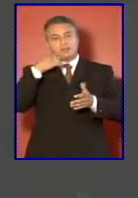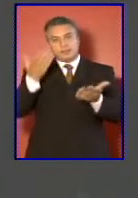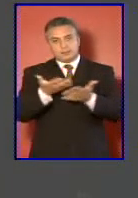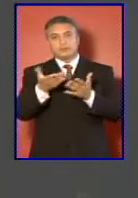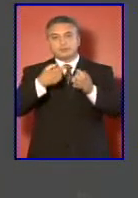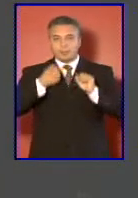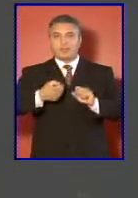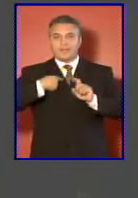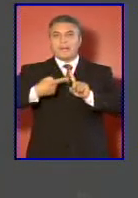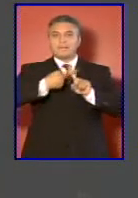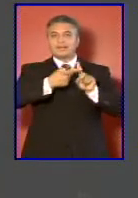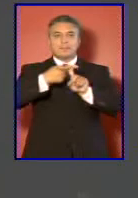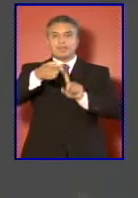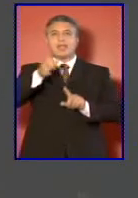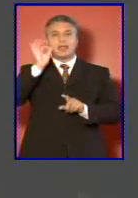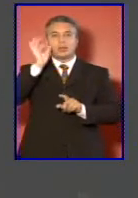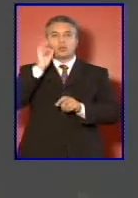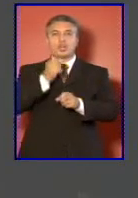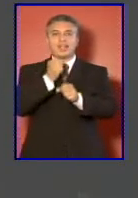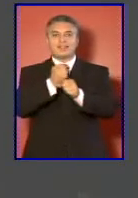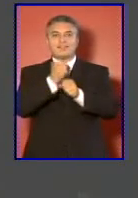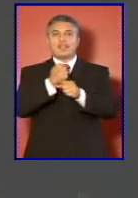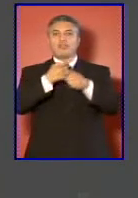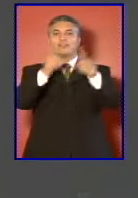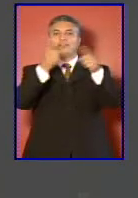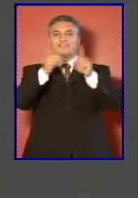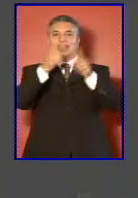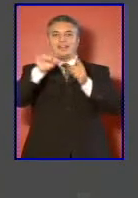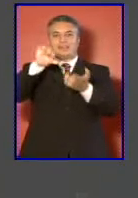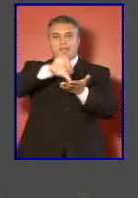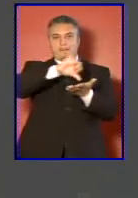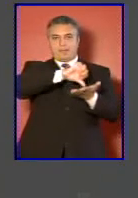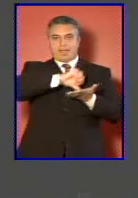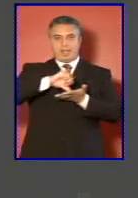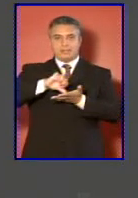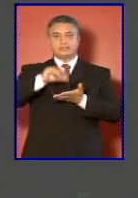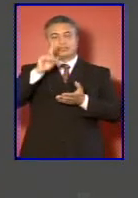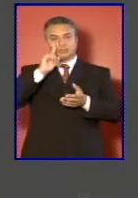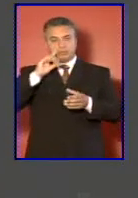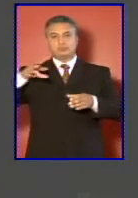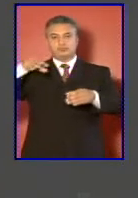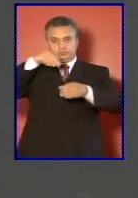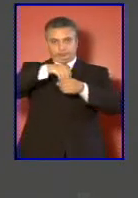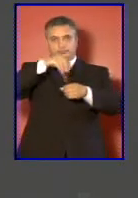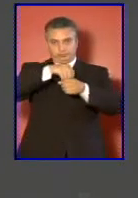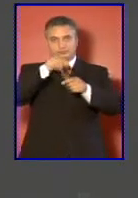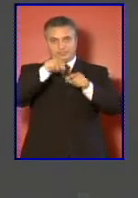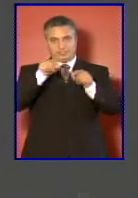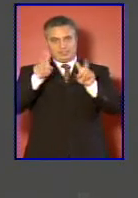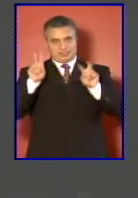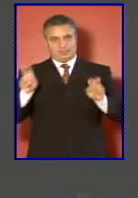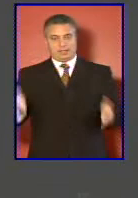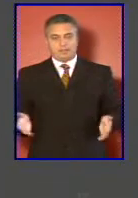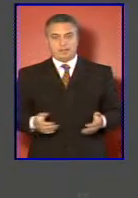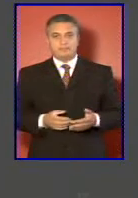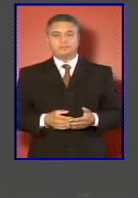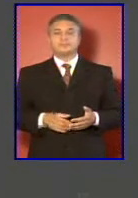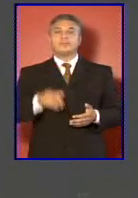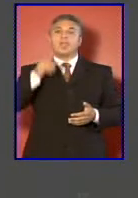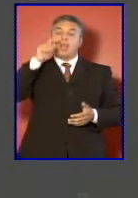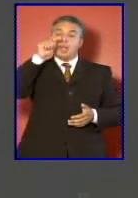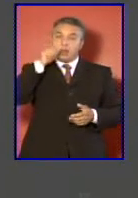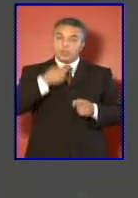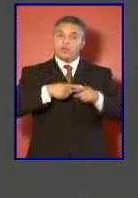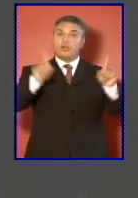en las reuniones de trabajo con los distintos países involucrados en ello. Otro